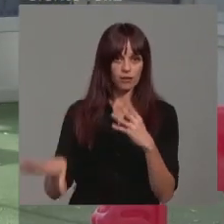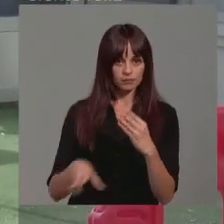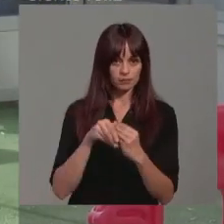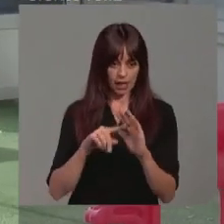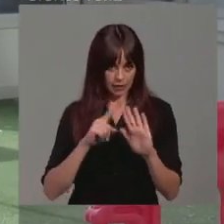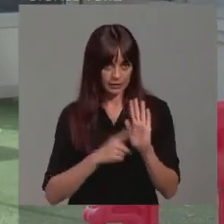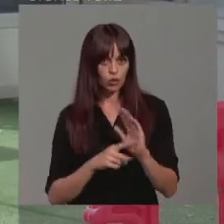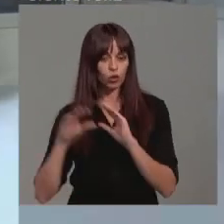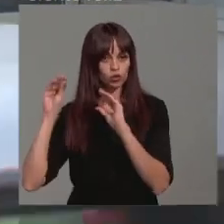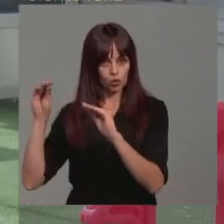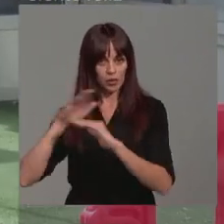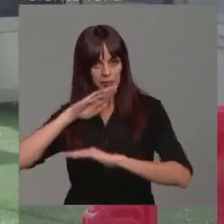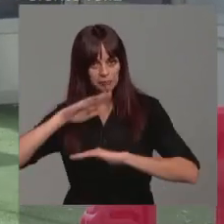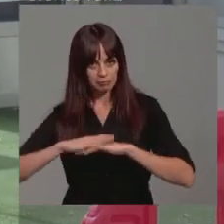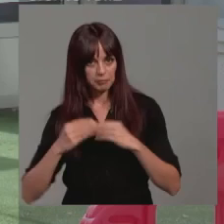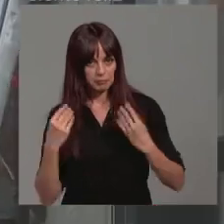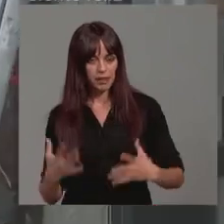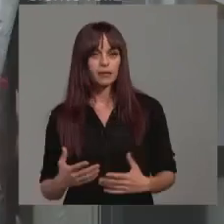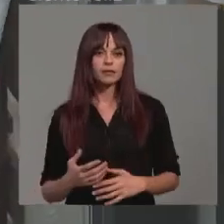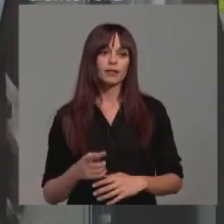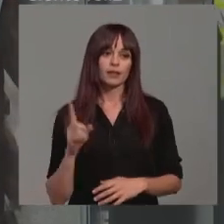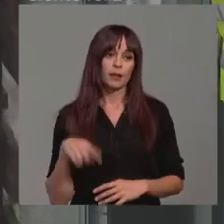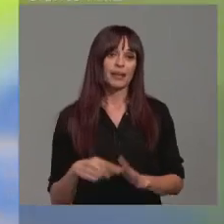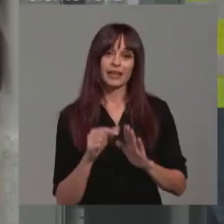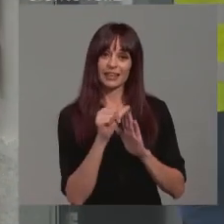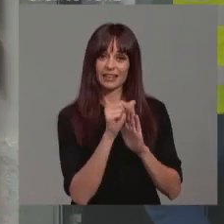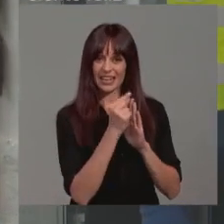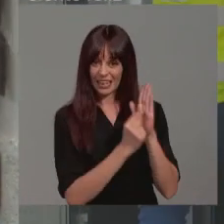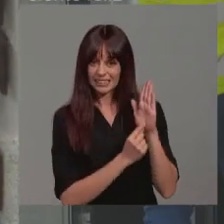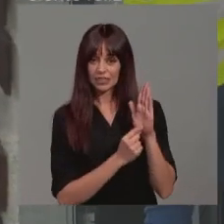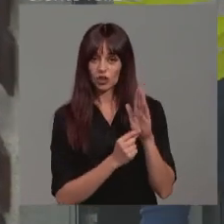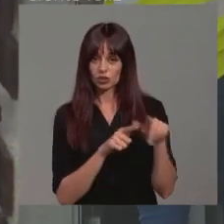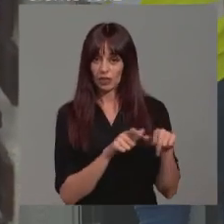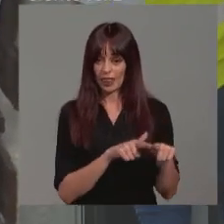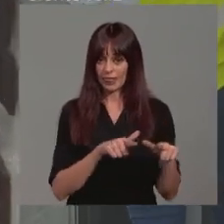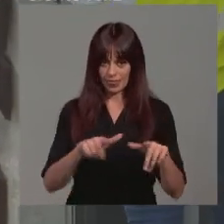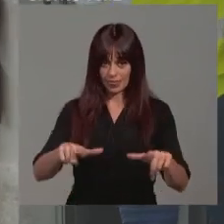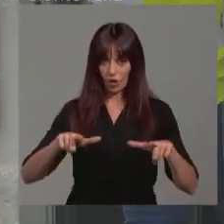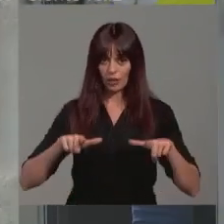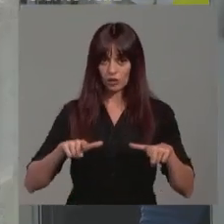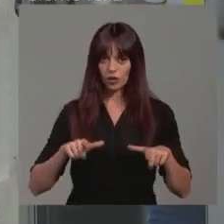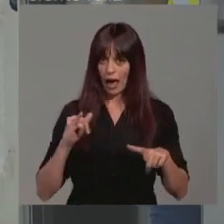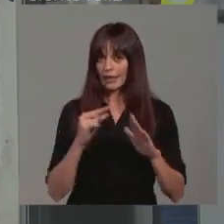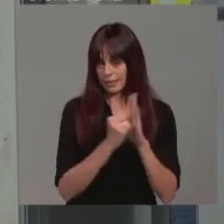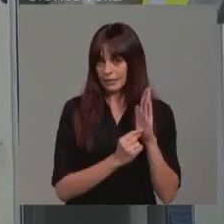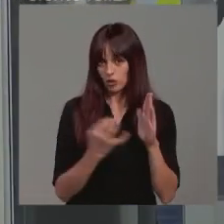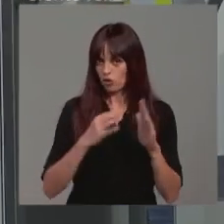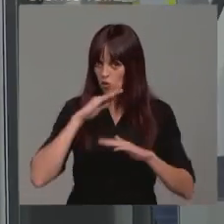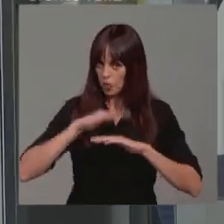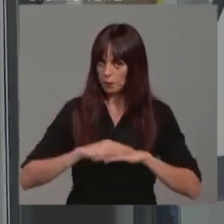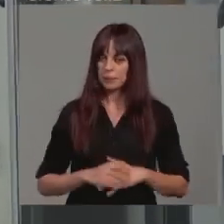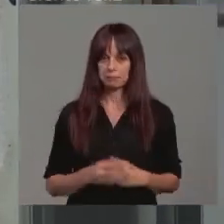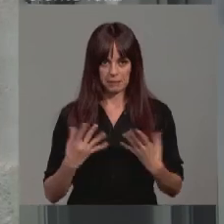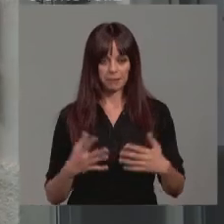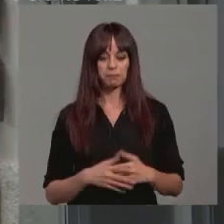legislación y evidentemente también para cumplir con todos los requisitos de la concesión, porque la concesión tiene una serie de requisitos. Pues bien,